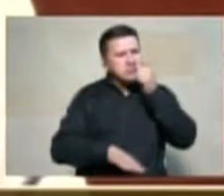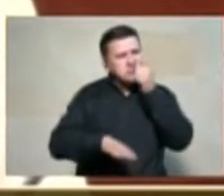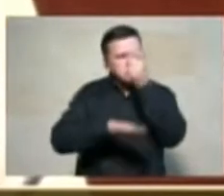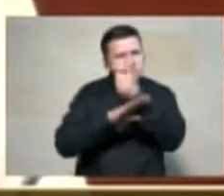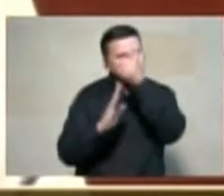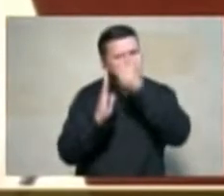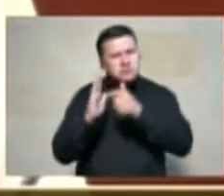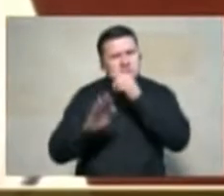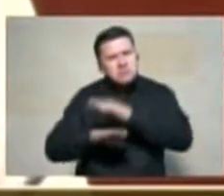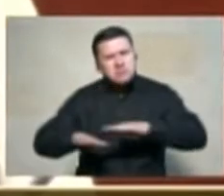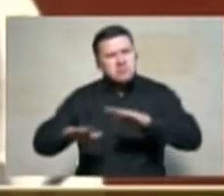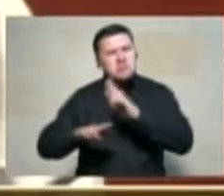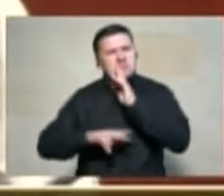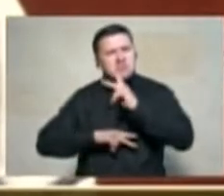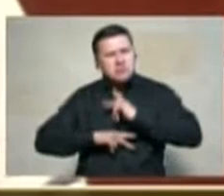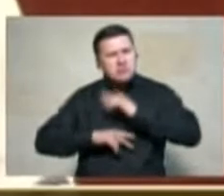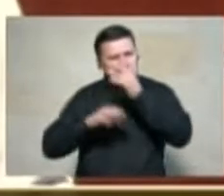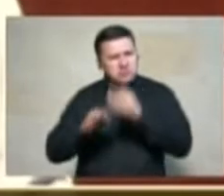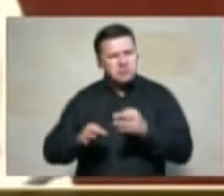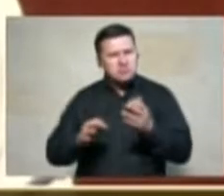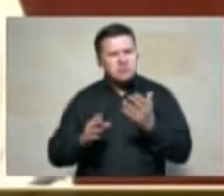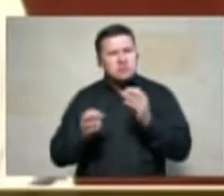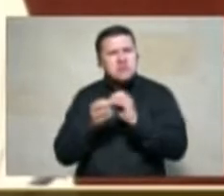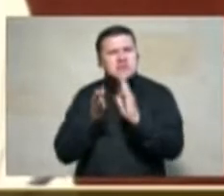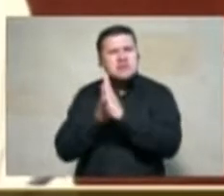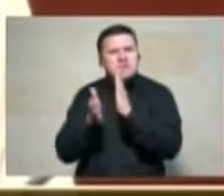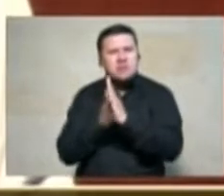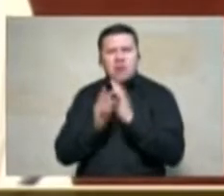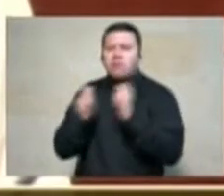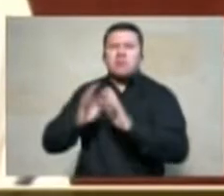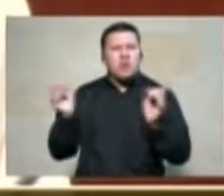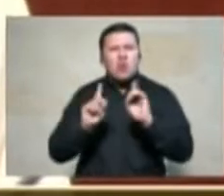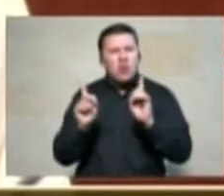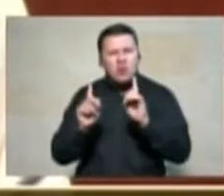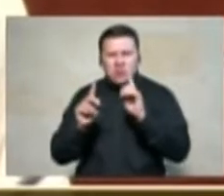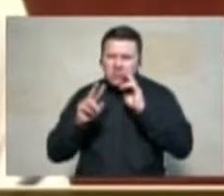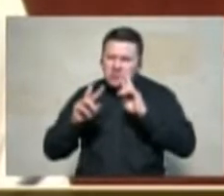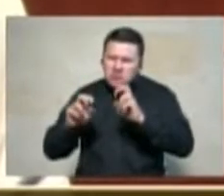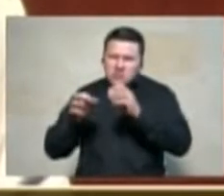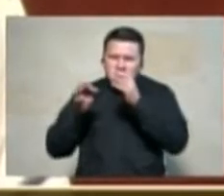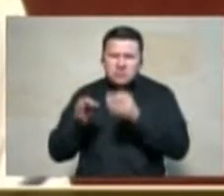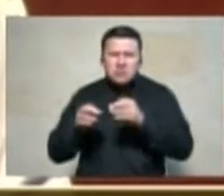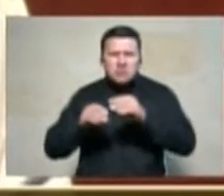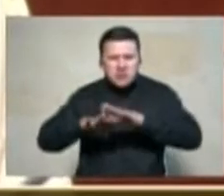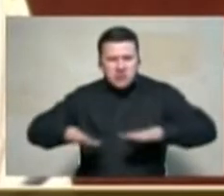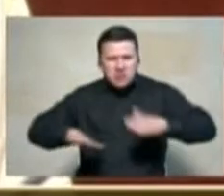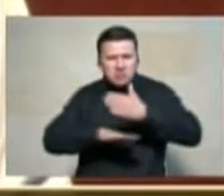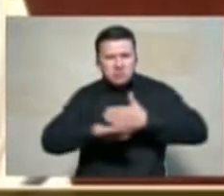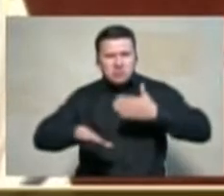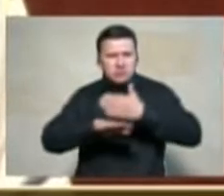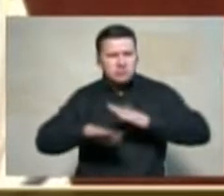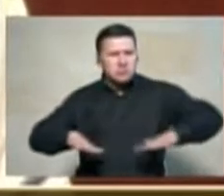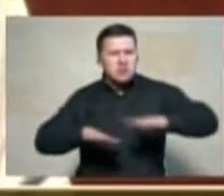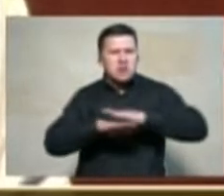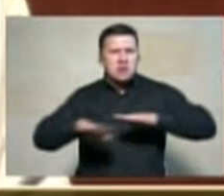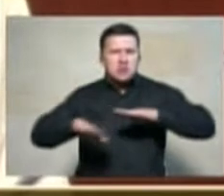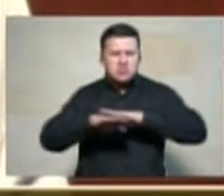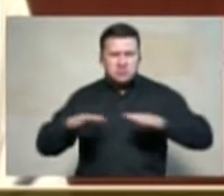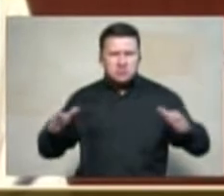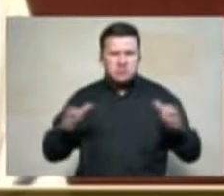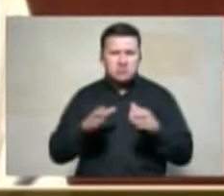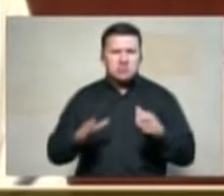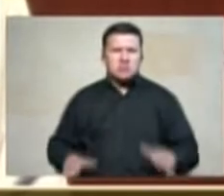y haya consiga más información en el tema de restitución de tierras que nos está causando